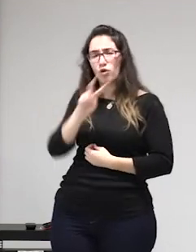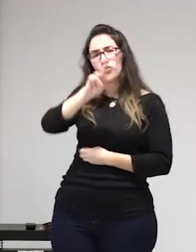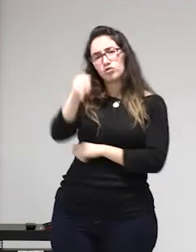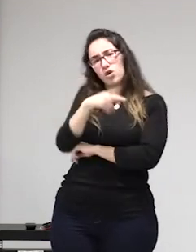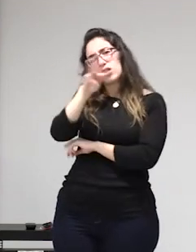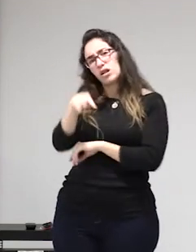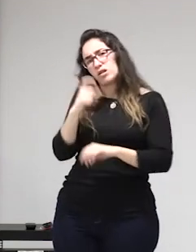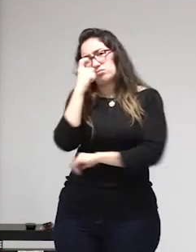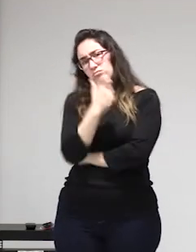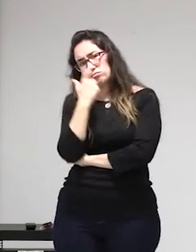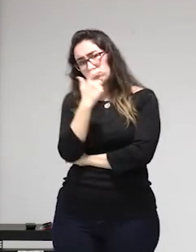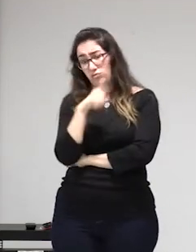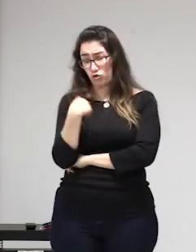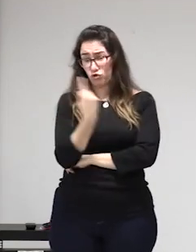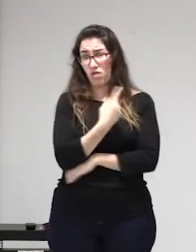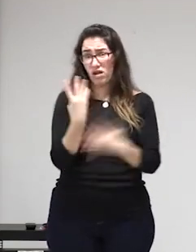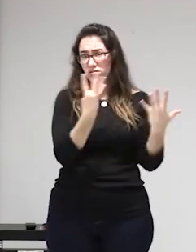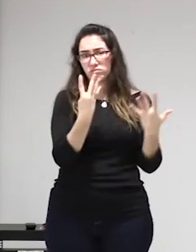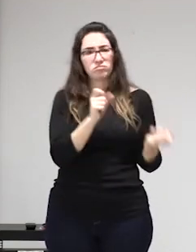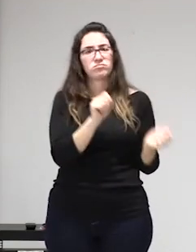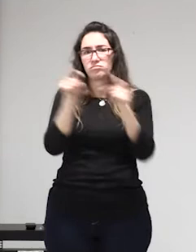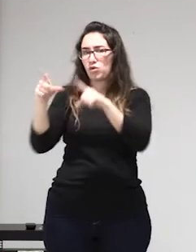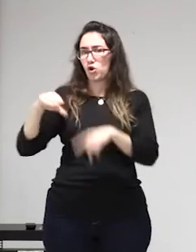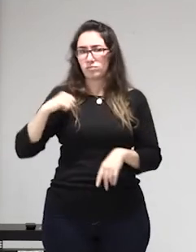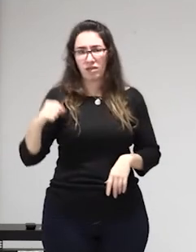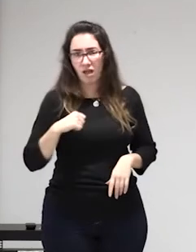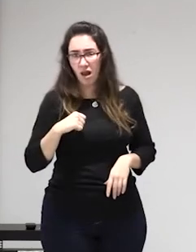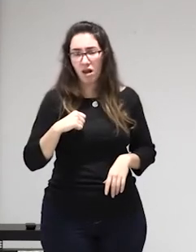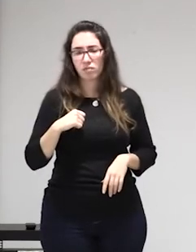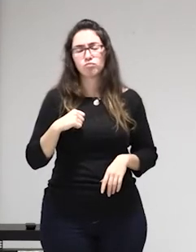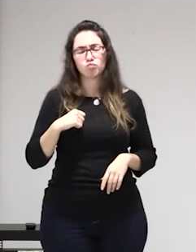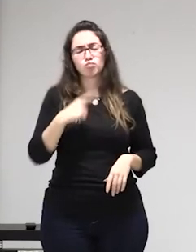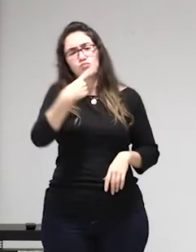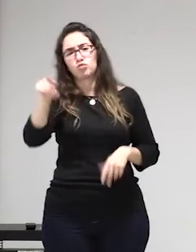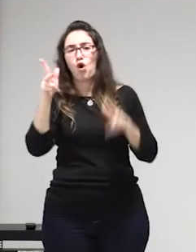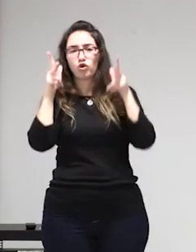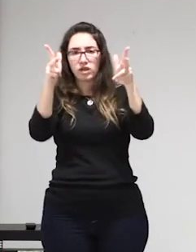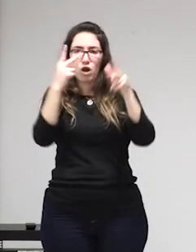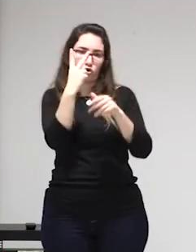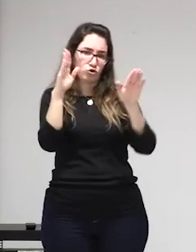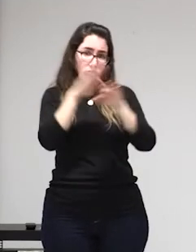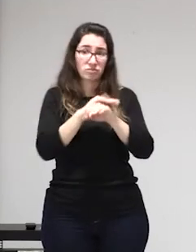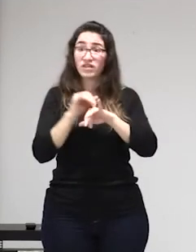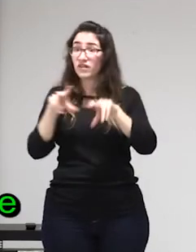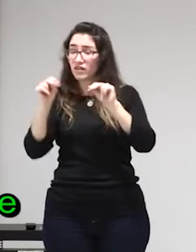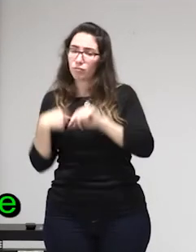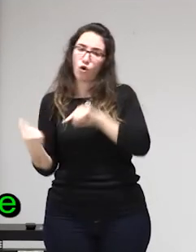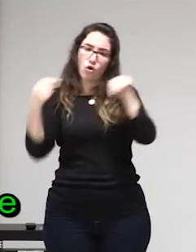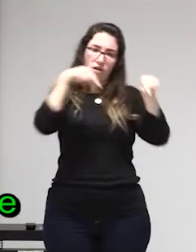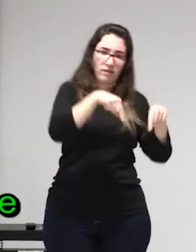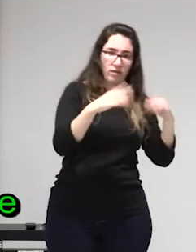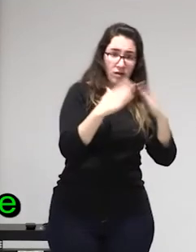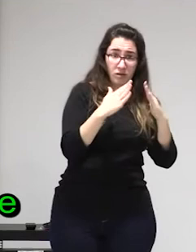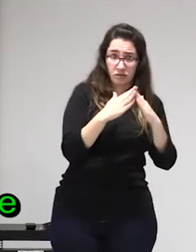para seguir restando credibilidad a las personas que estamos en el trabajo sexual y además